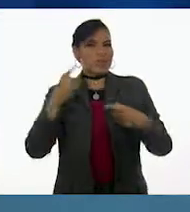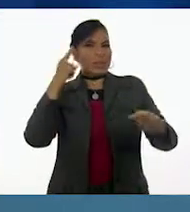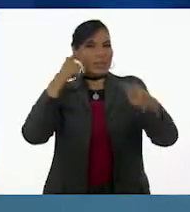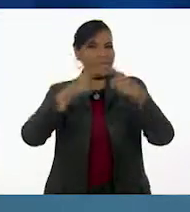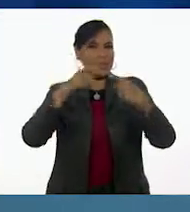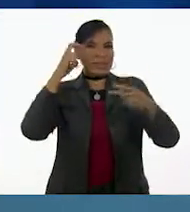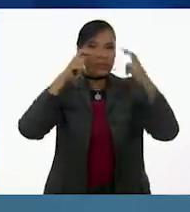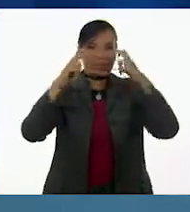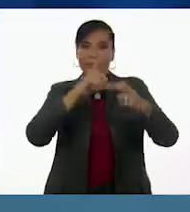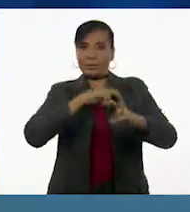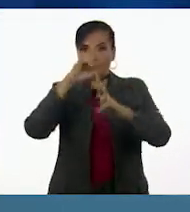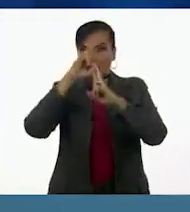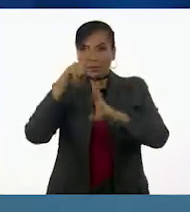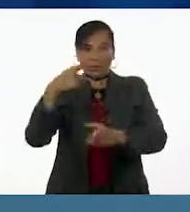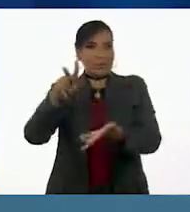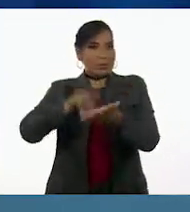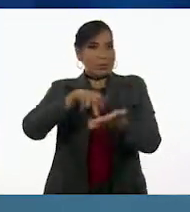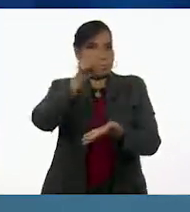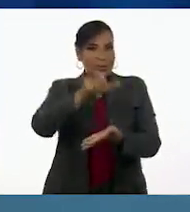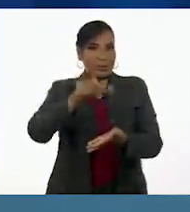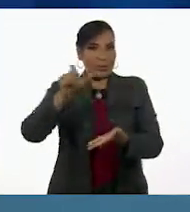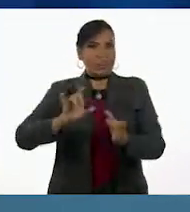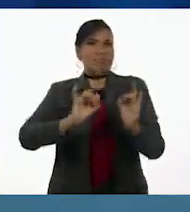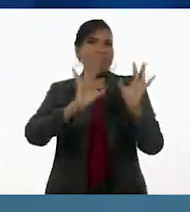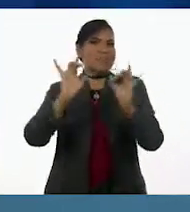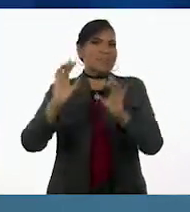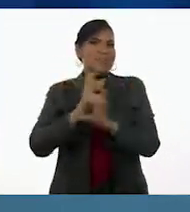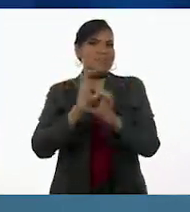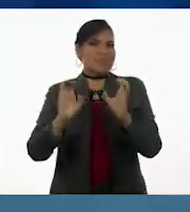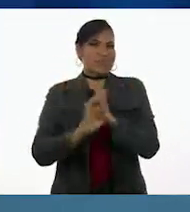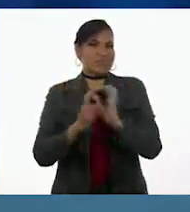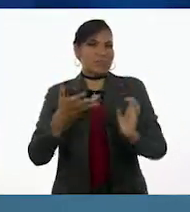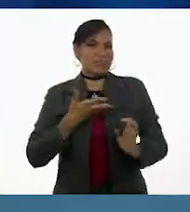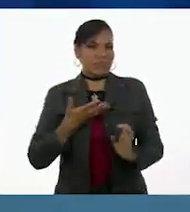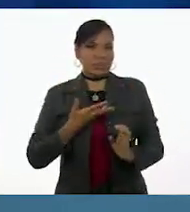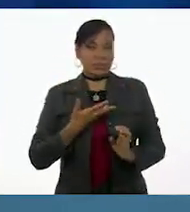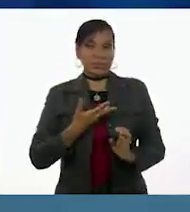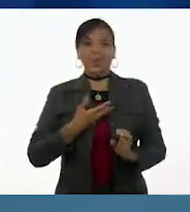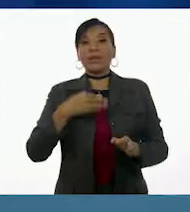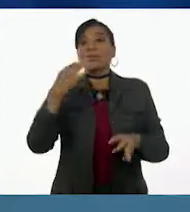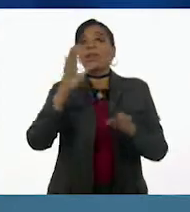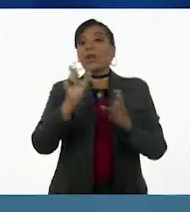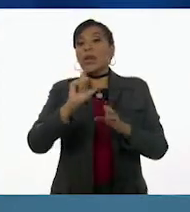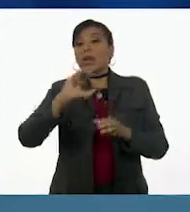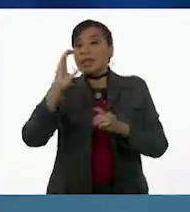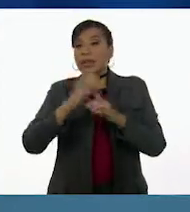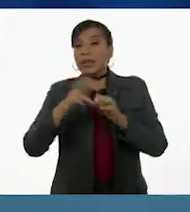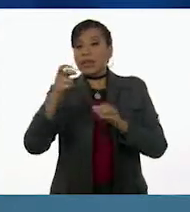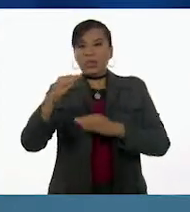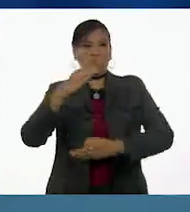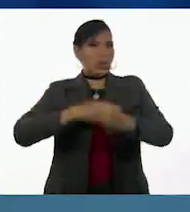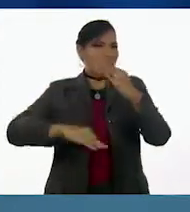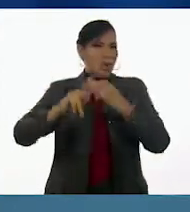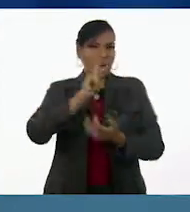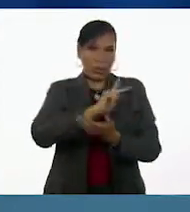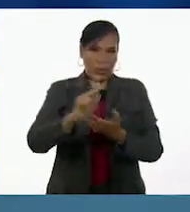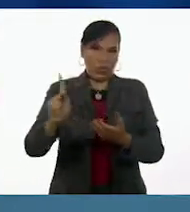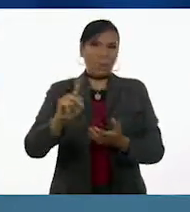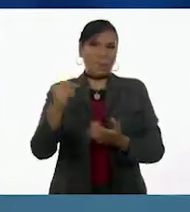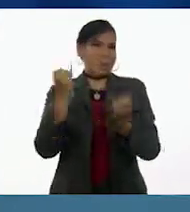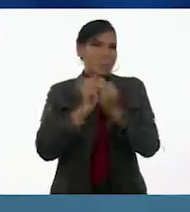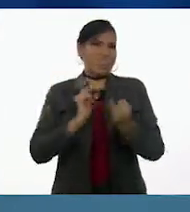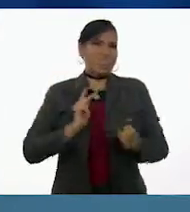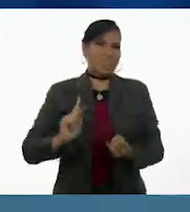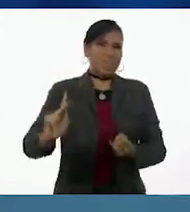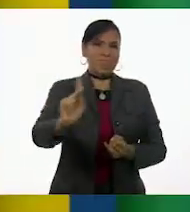se debe respetar su dignidad en la situación en la que se encuentren. Y al final de cuentas, todos y todas somos